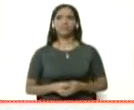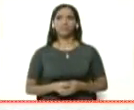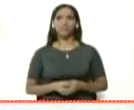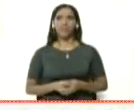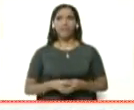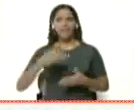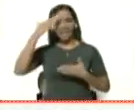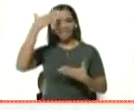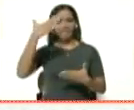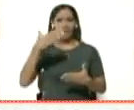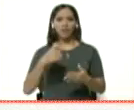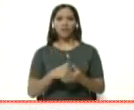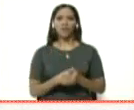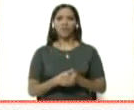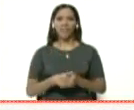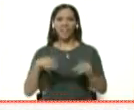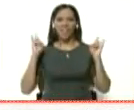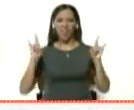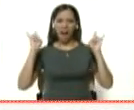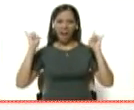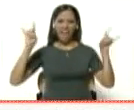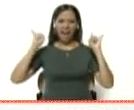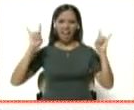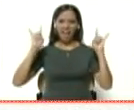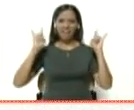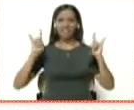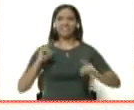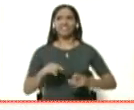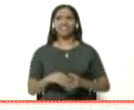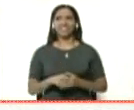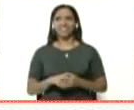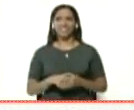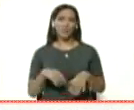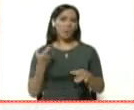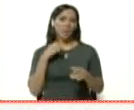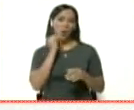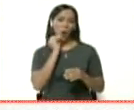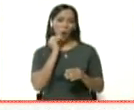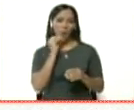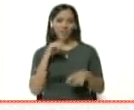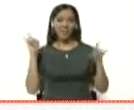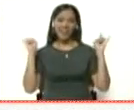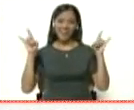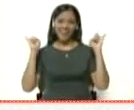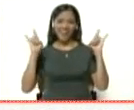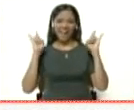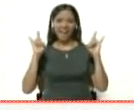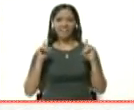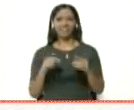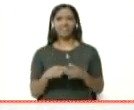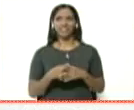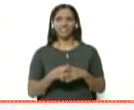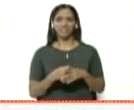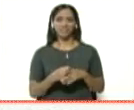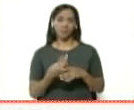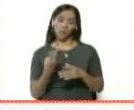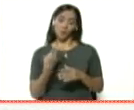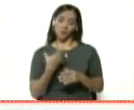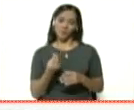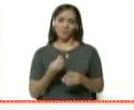¿El saludo de Paul Gilman, roquero? El roquero, bueno, ese de embajas de los pavos. Que no somos ninguno de los dos, ¿verdad?